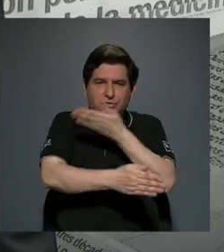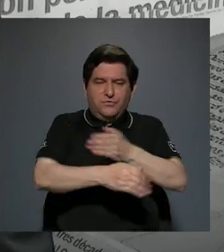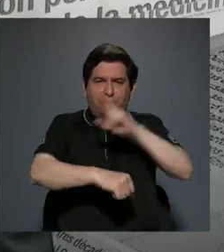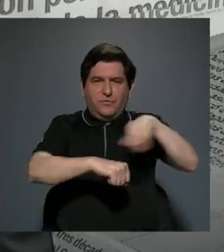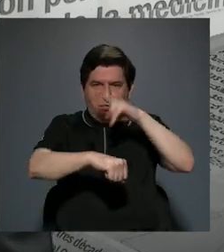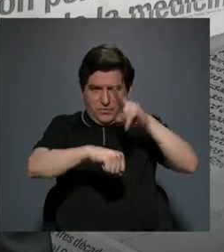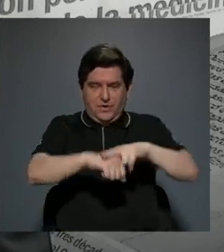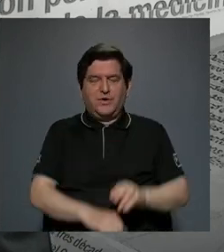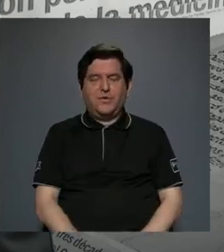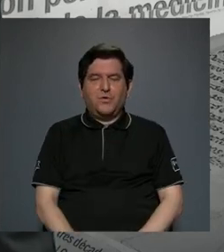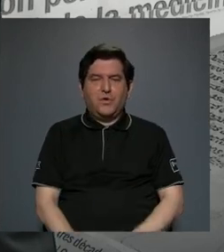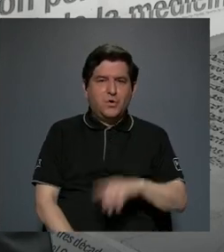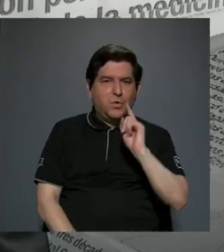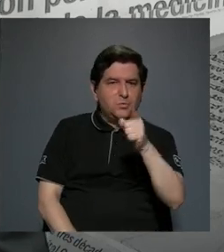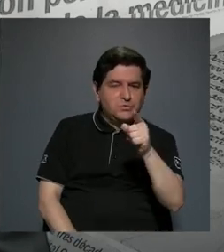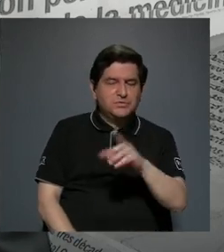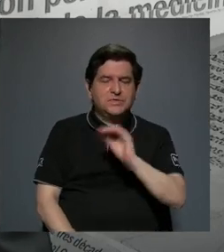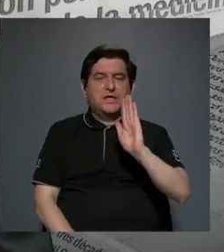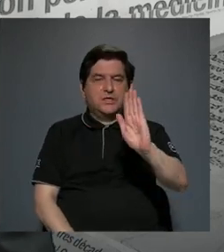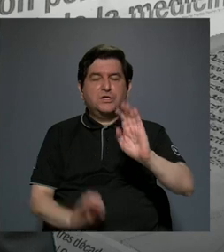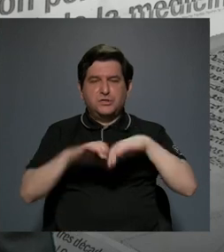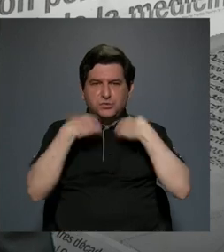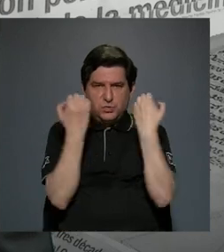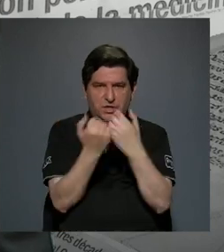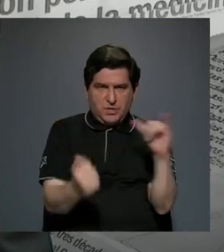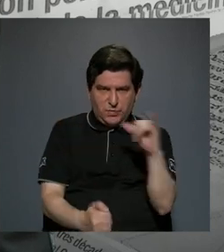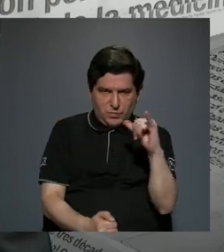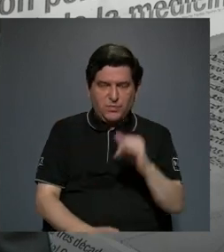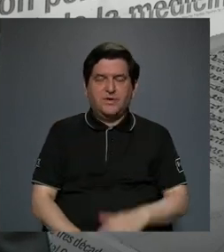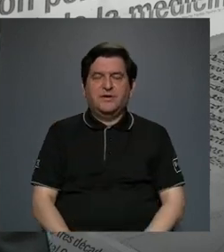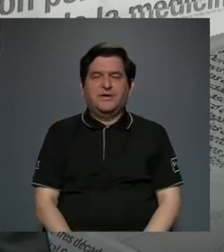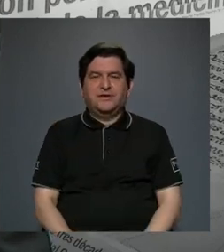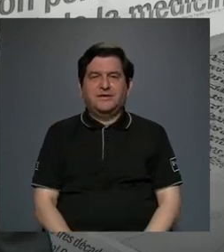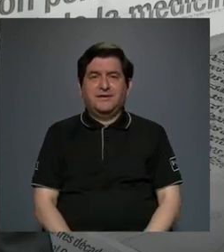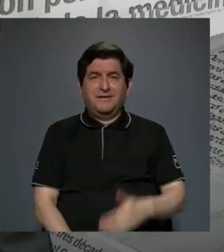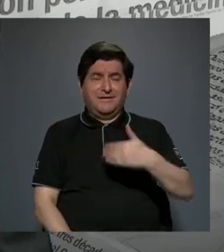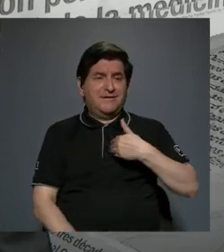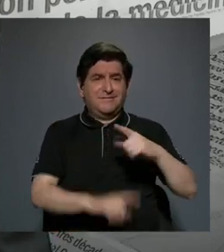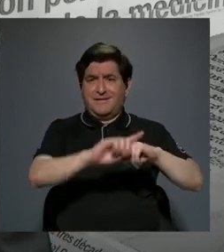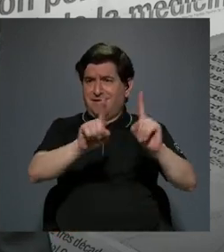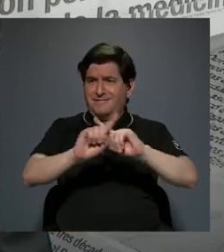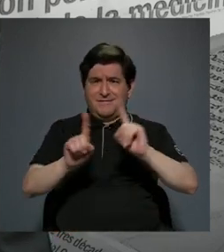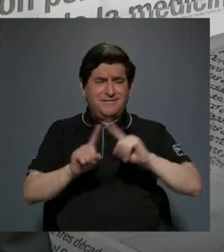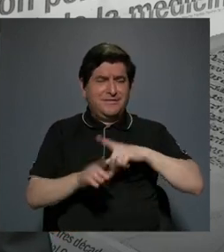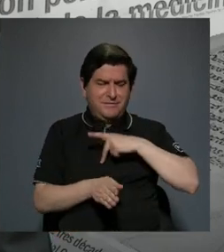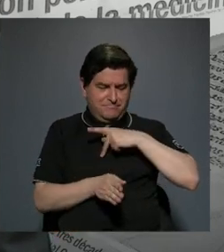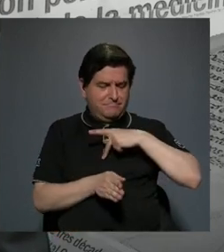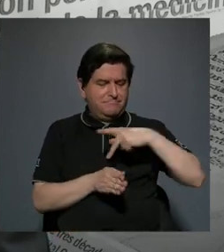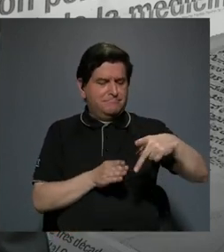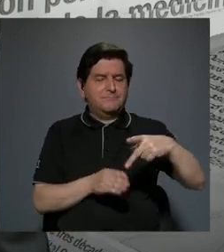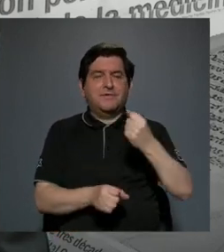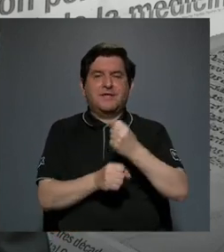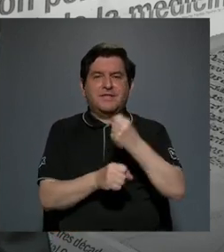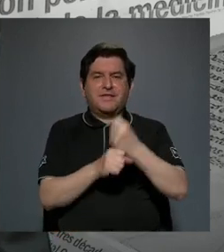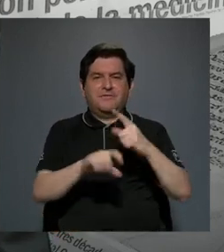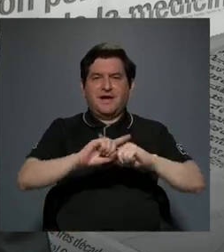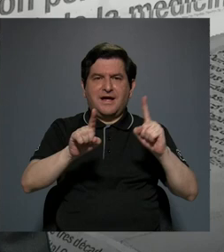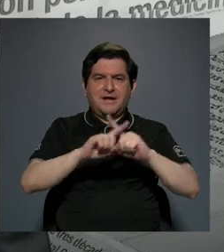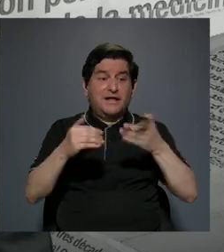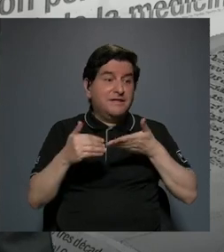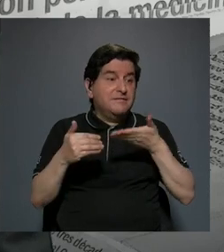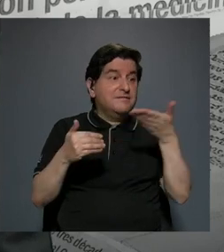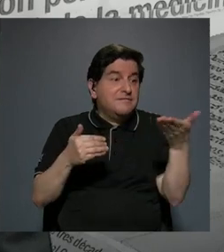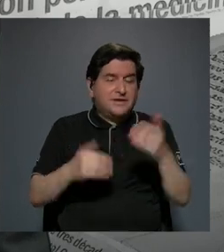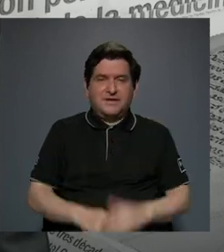como usted y como su equipo que tienen diferentes profesiones, trabajan en distintas